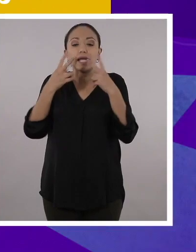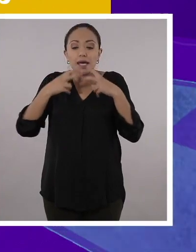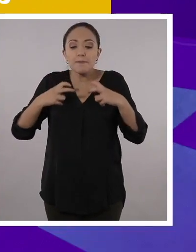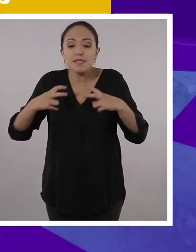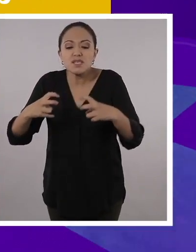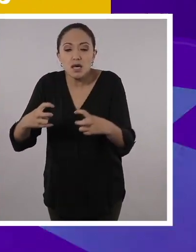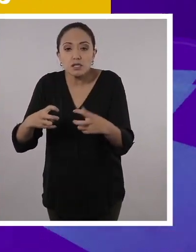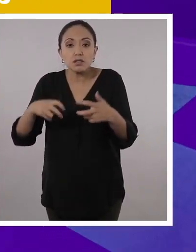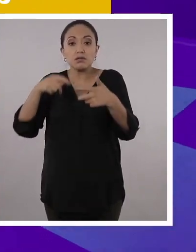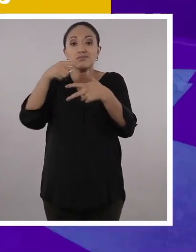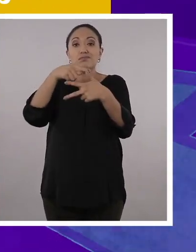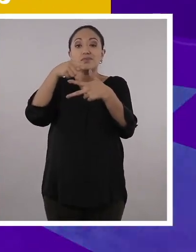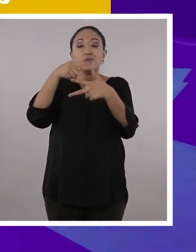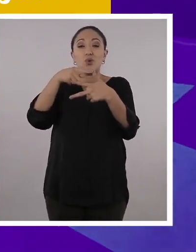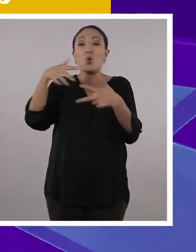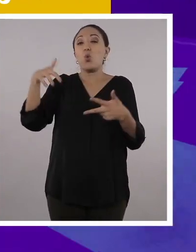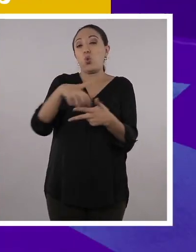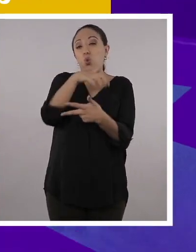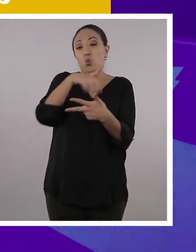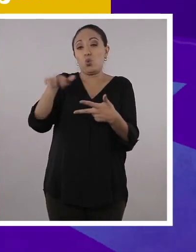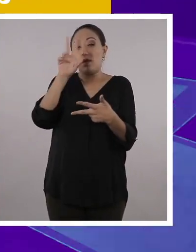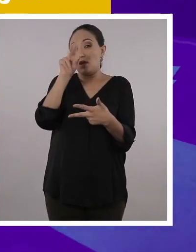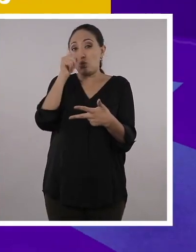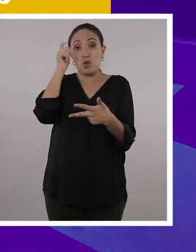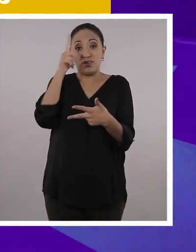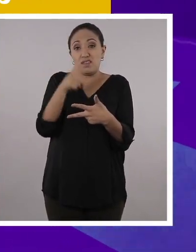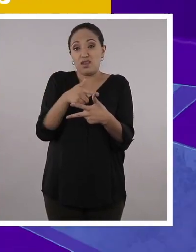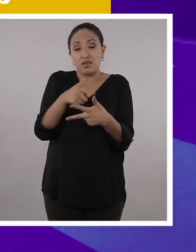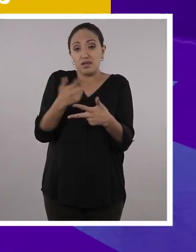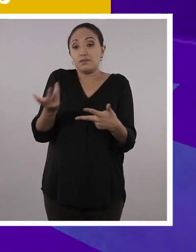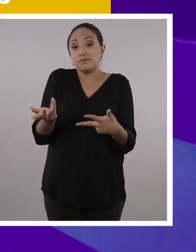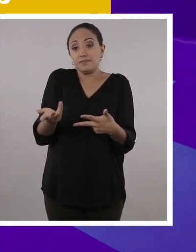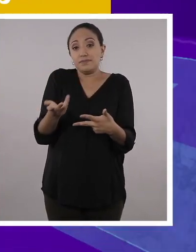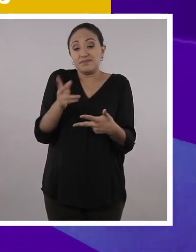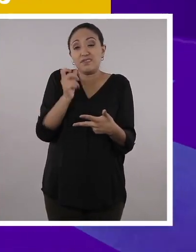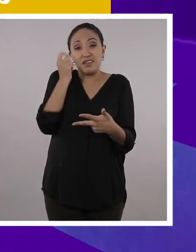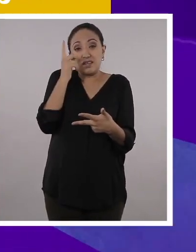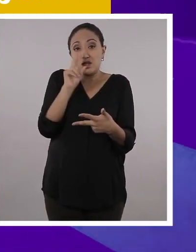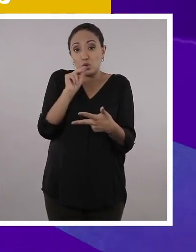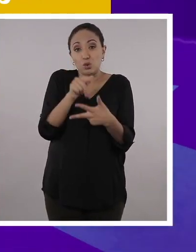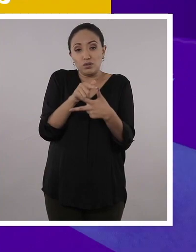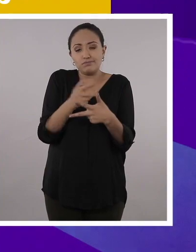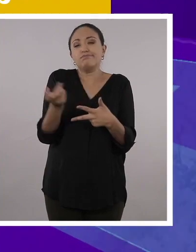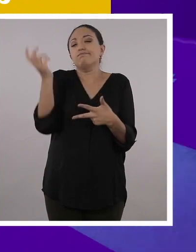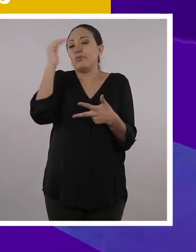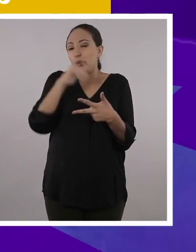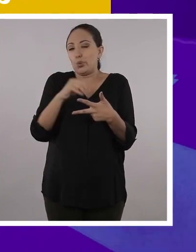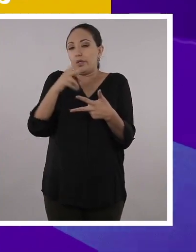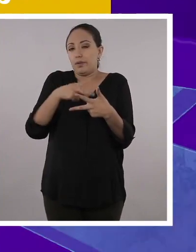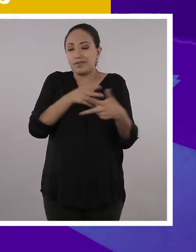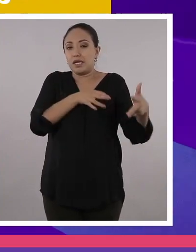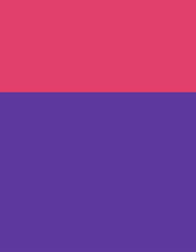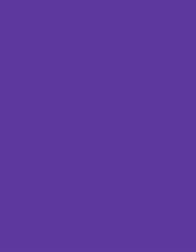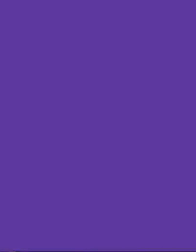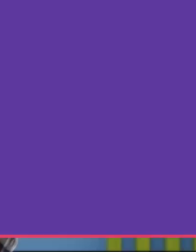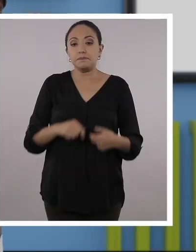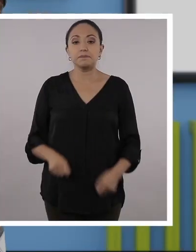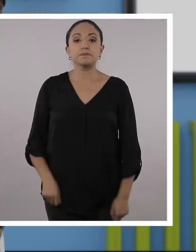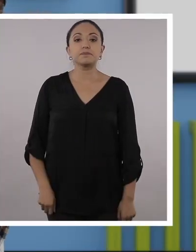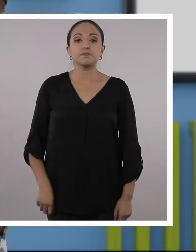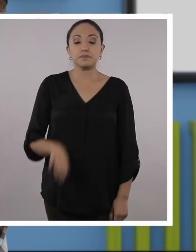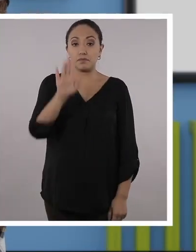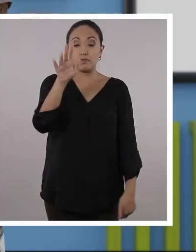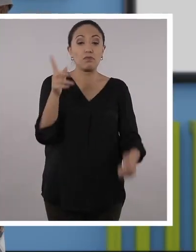deseas investigar? Y en el color rojo. ¿Qué no entendiste? Que no nos quedó claro y tenemos que reforzarlo nuevamente.